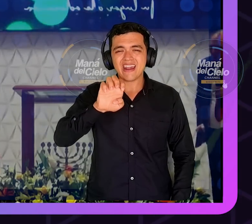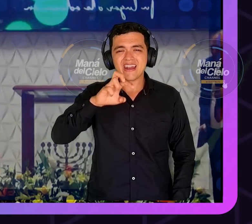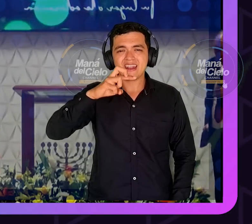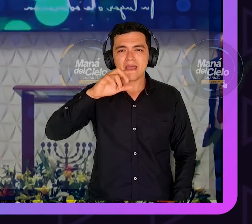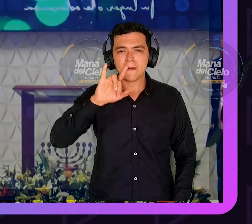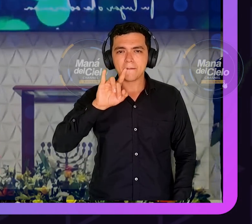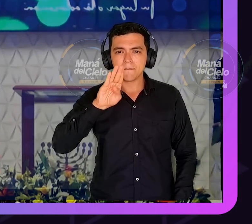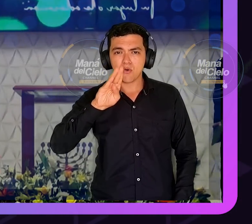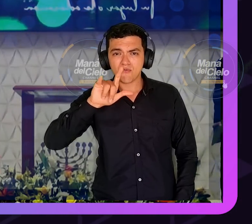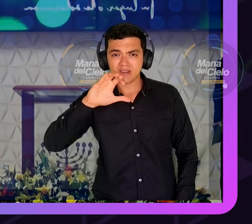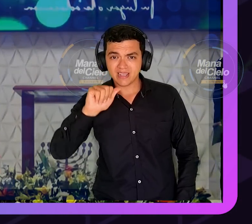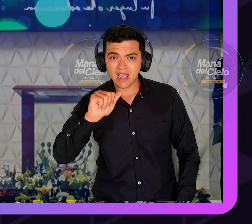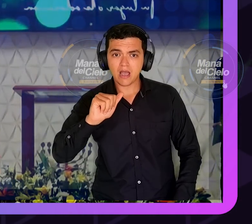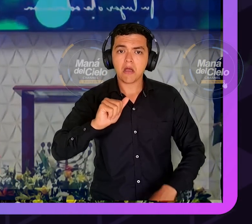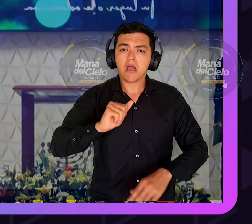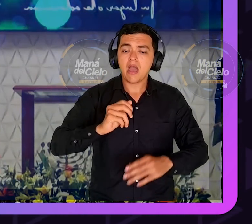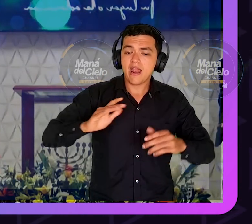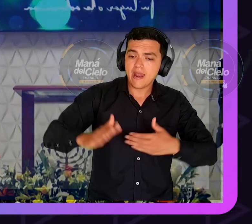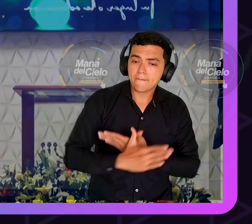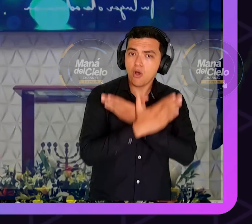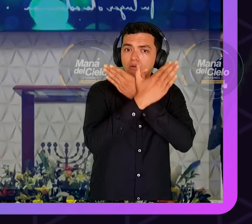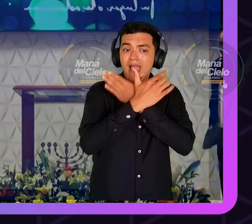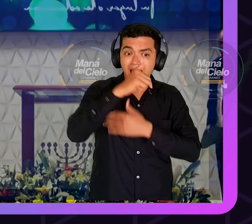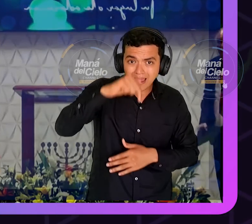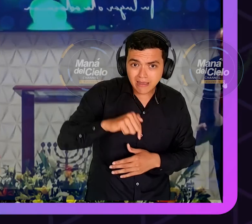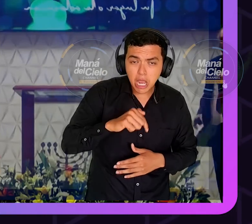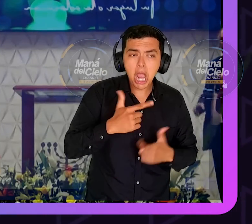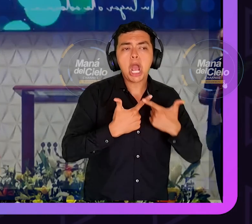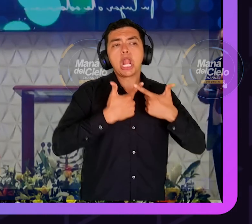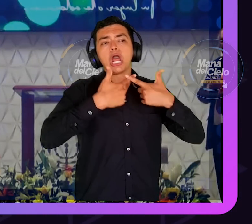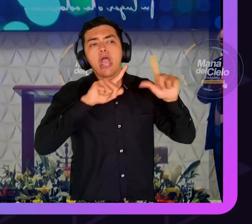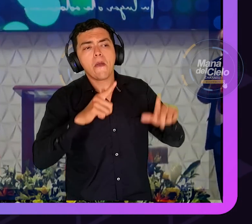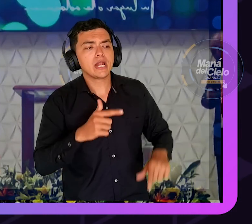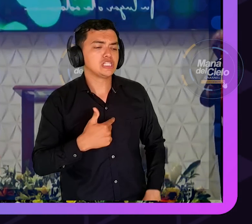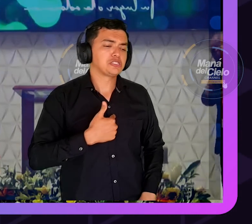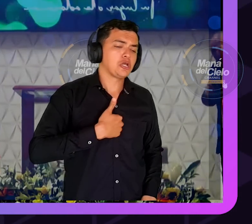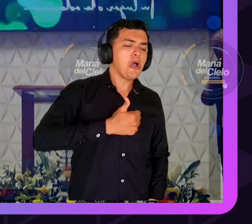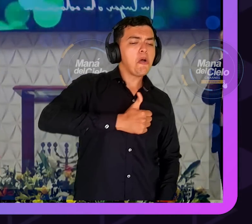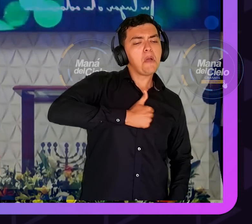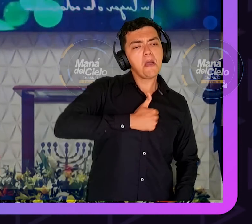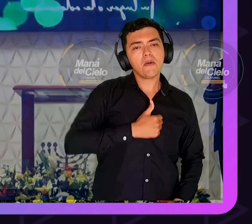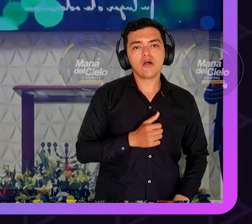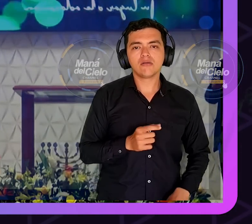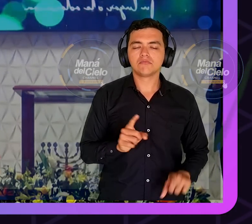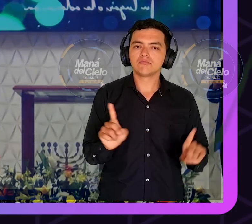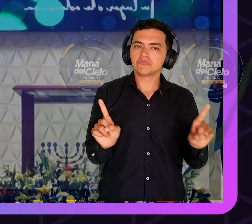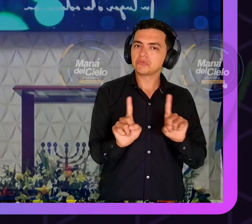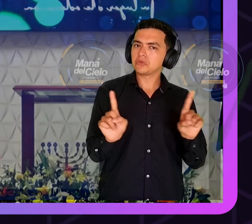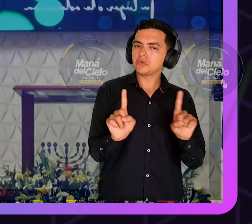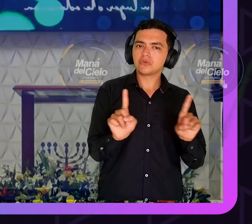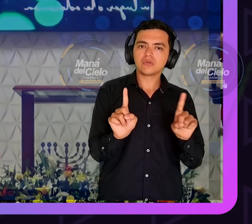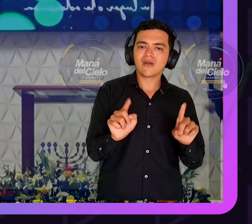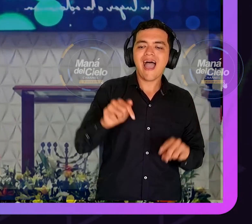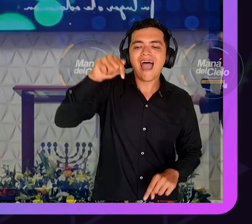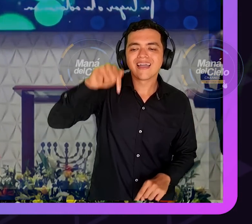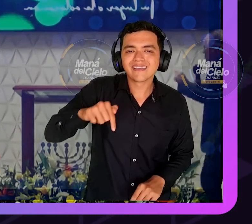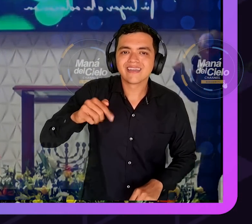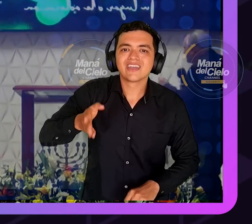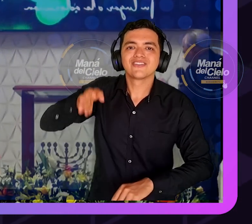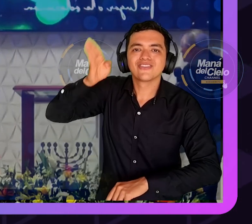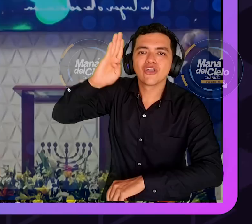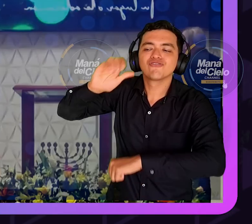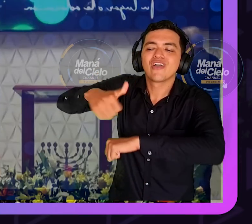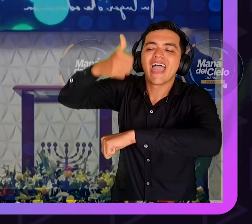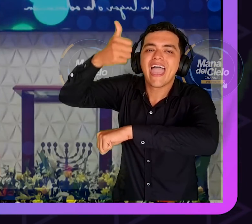lo habéis leído no me elegisteis vosotros a mí yo os elegí a vosotros nosotros o